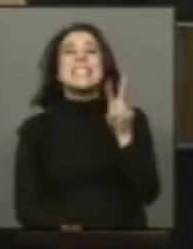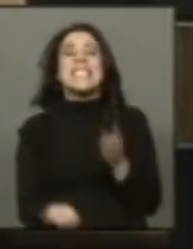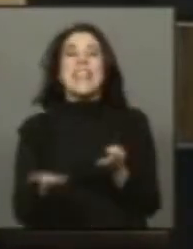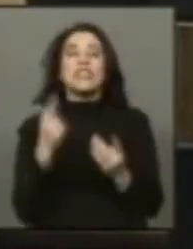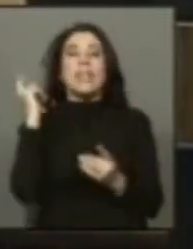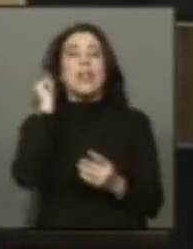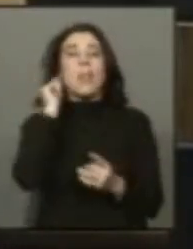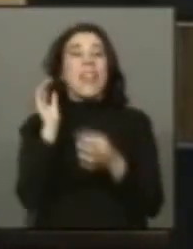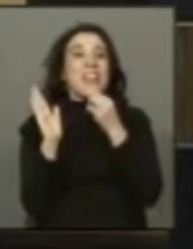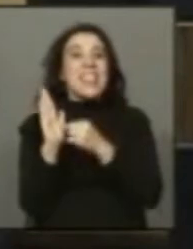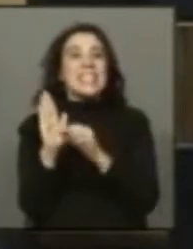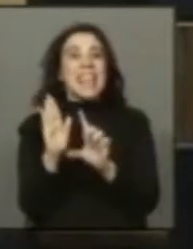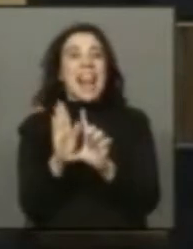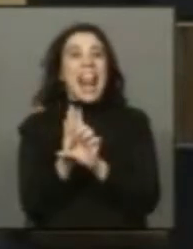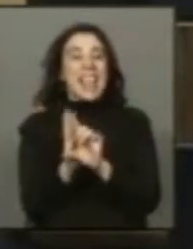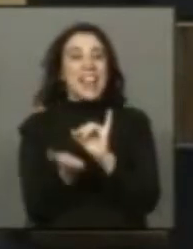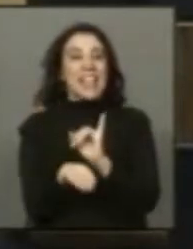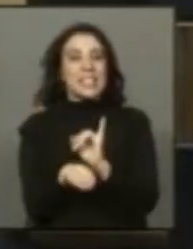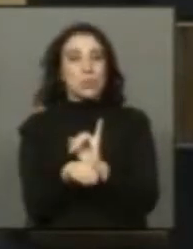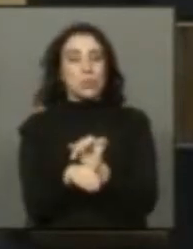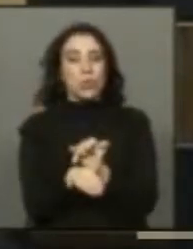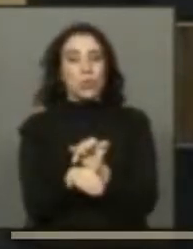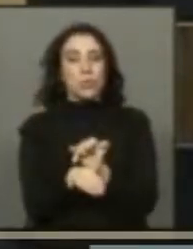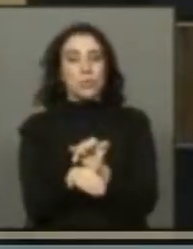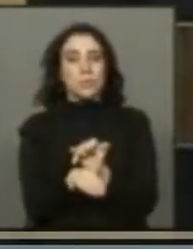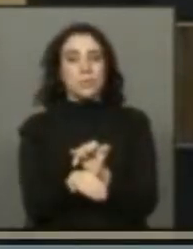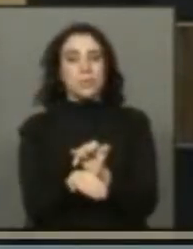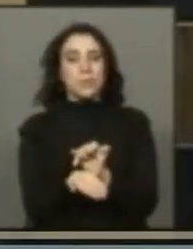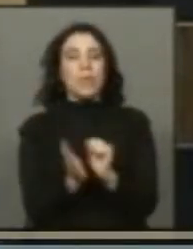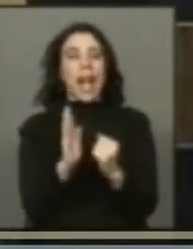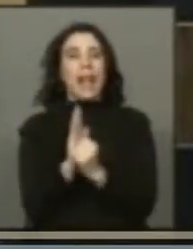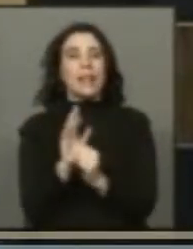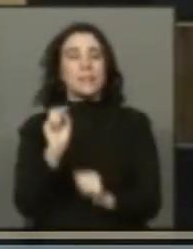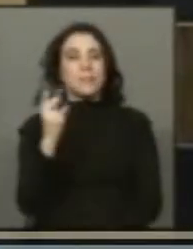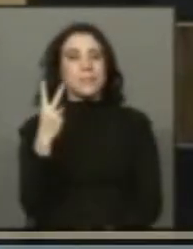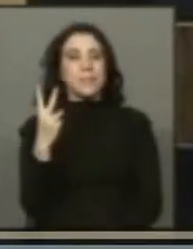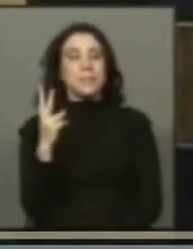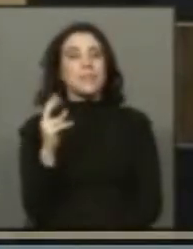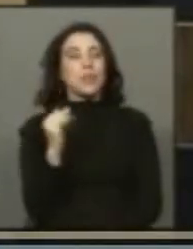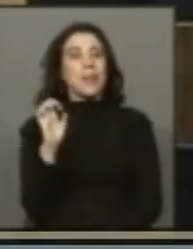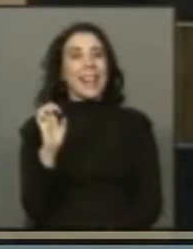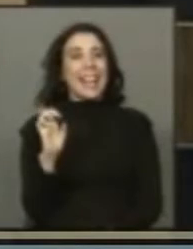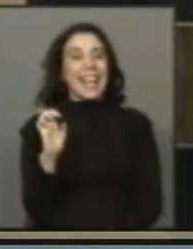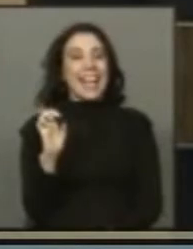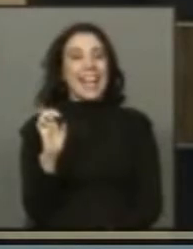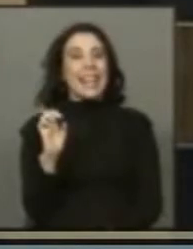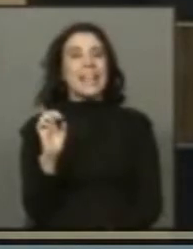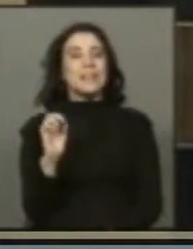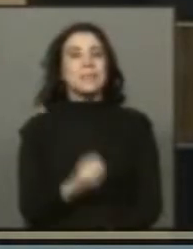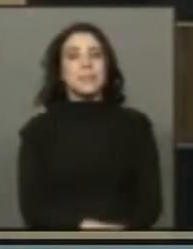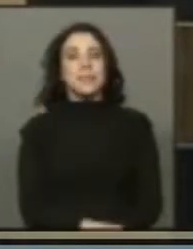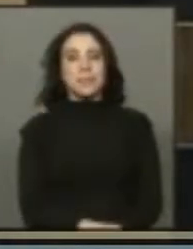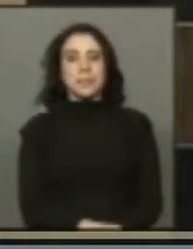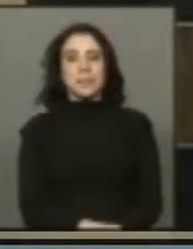contempla en su ley institucional, específicamente el artículo segundo, letra E, la ley del CERNAM me refiero,